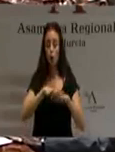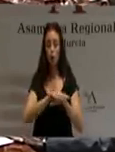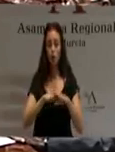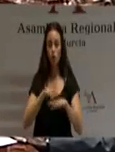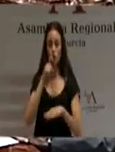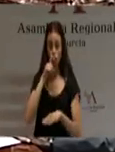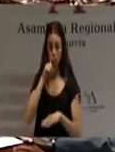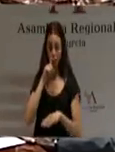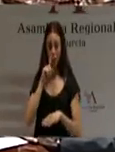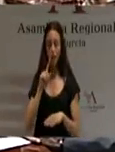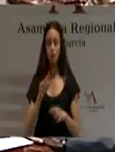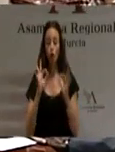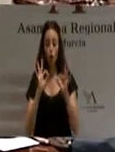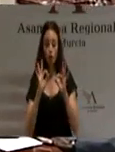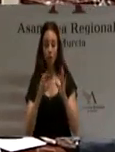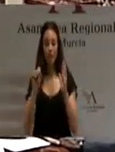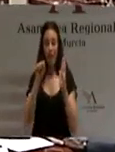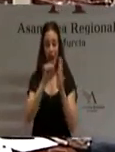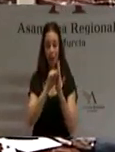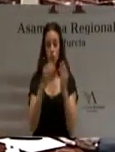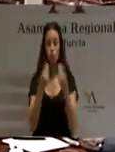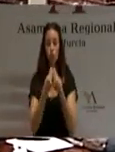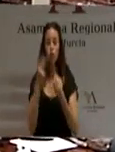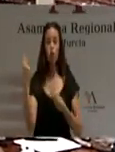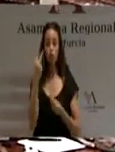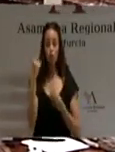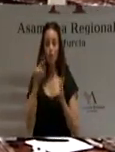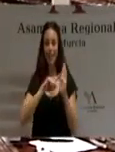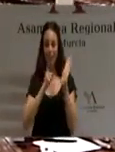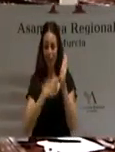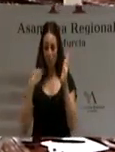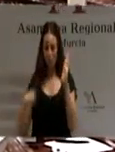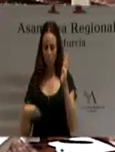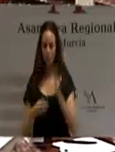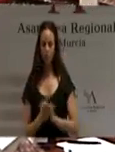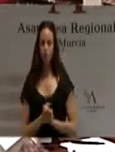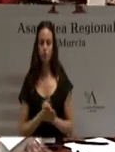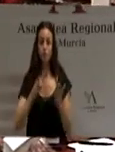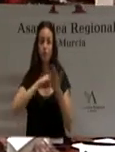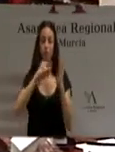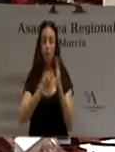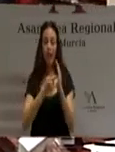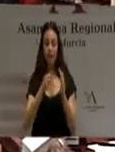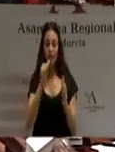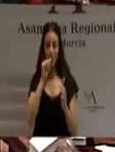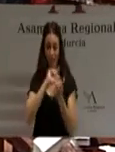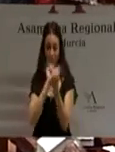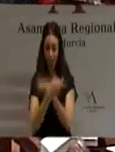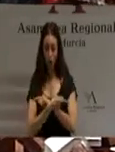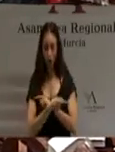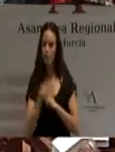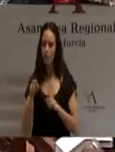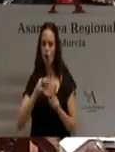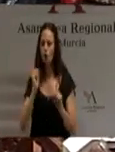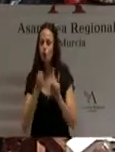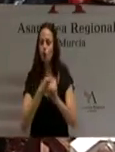más concretamente, en el anexo número 2 de la referida ley. El plan de desaladoras estaba concebido como solución